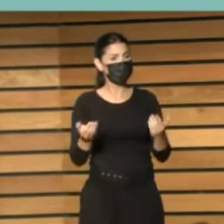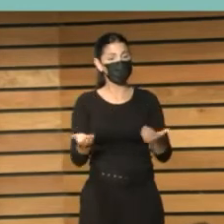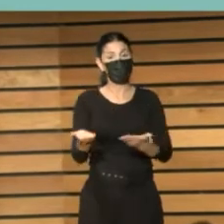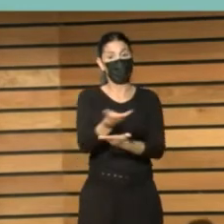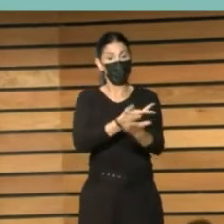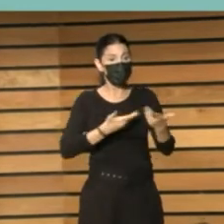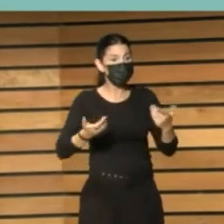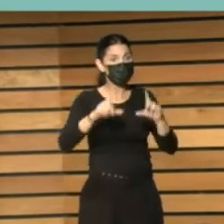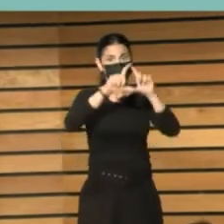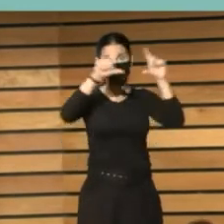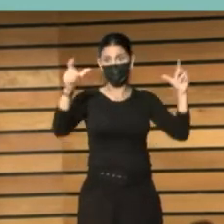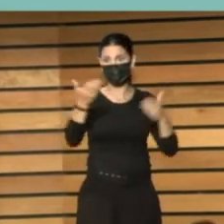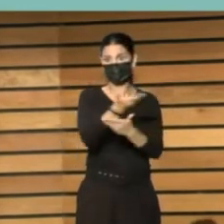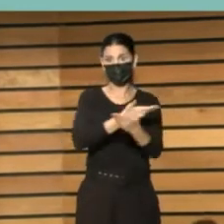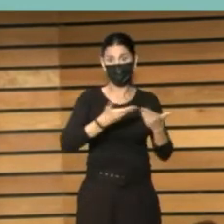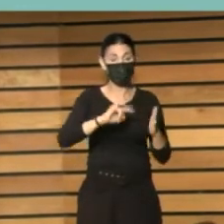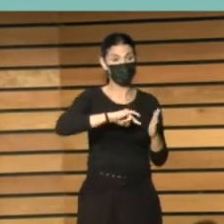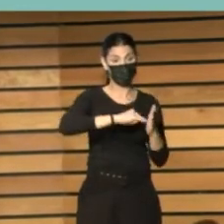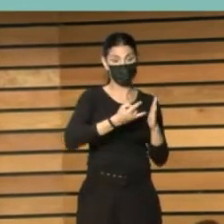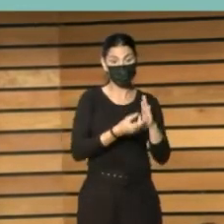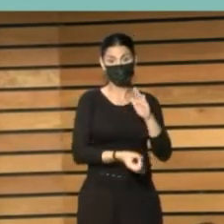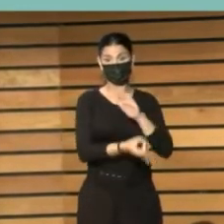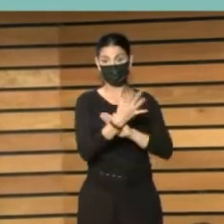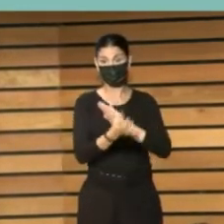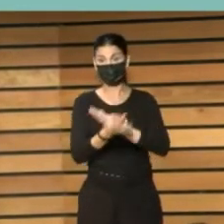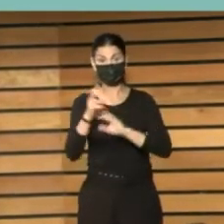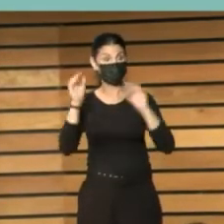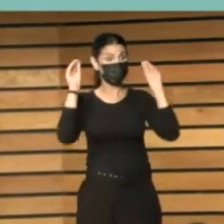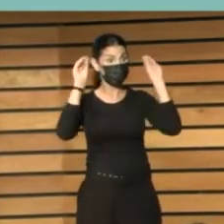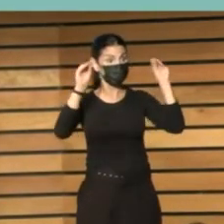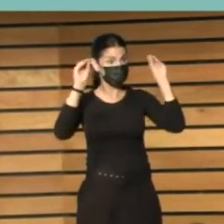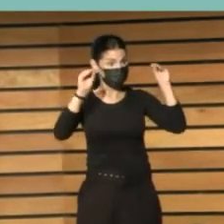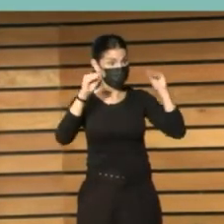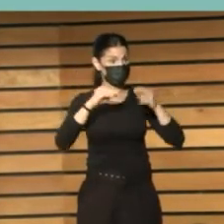administraciones para diseñar planes de formación conjuntos.